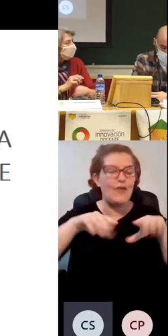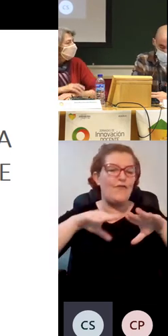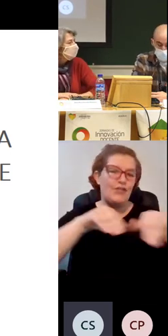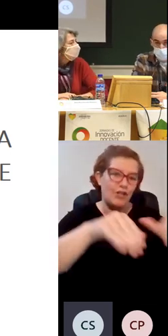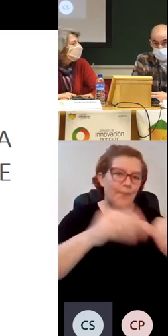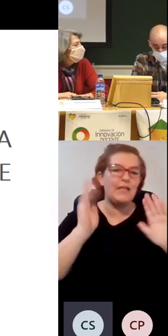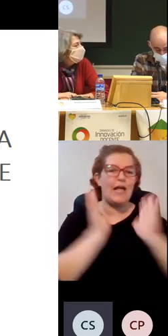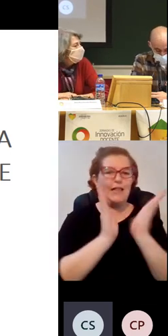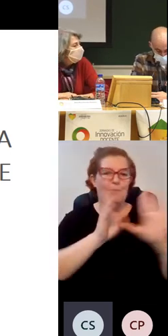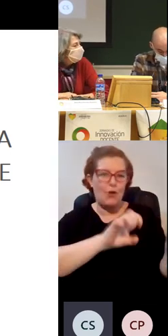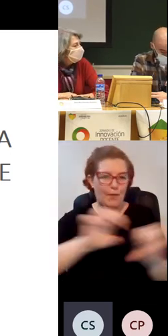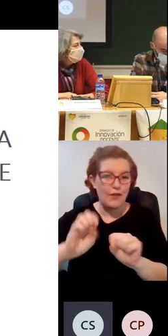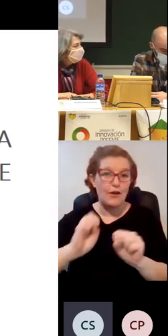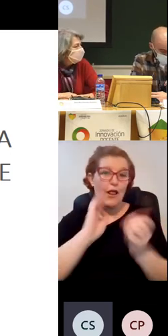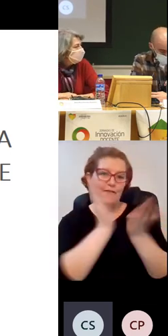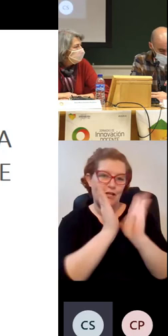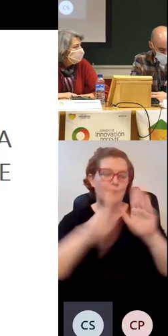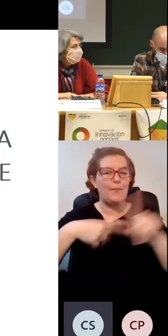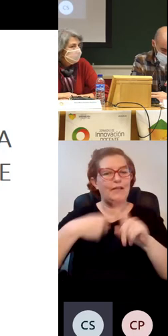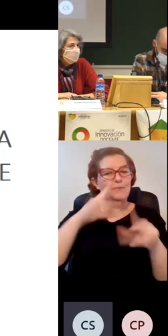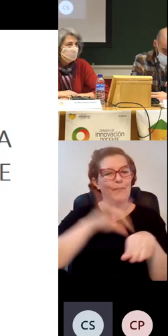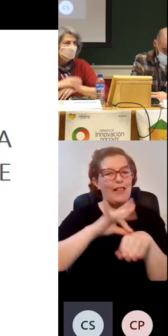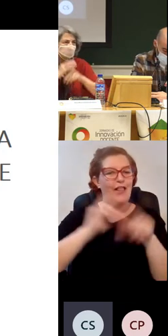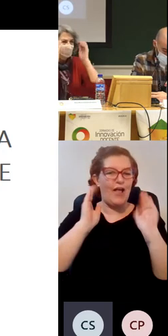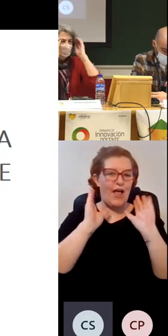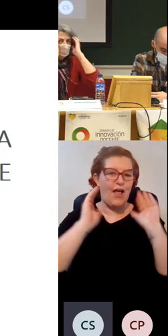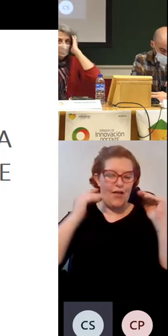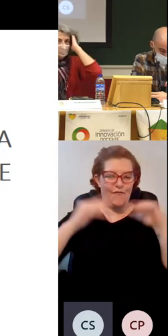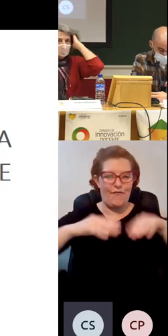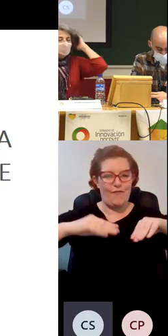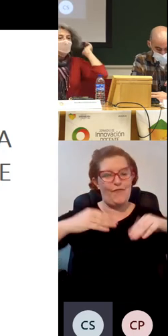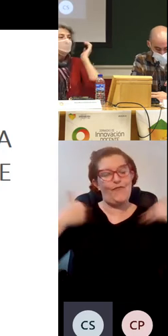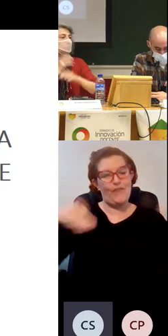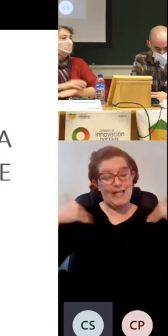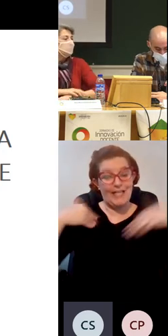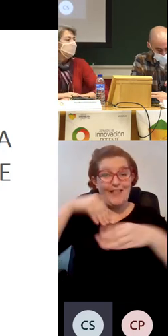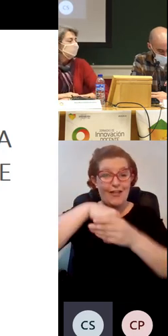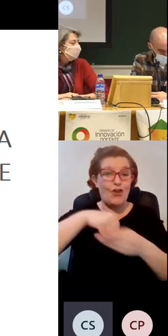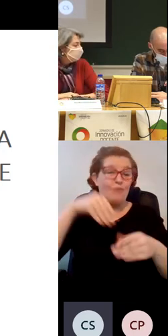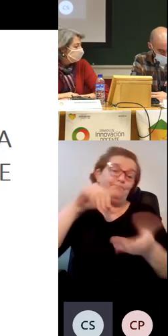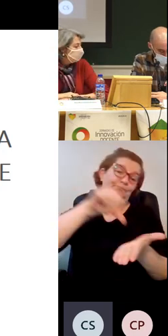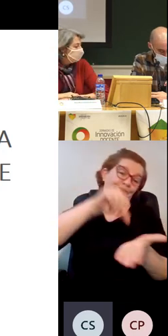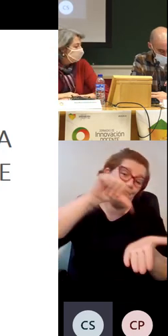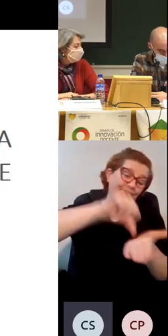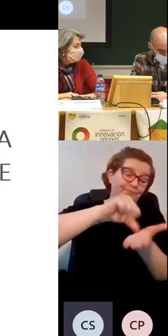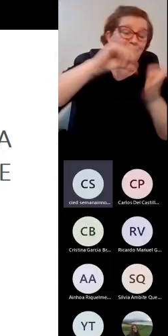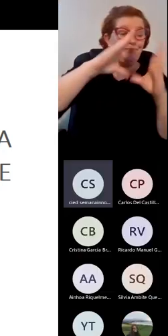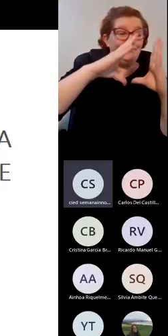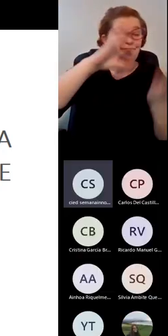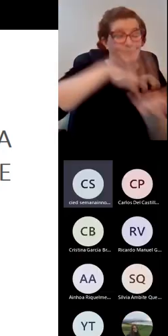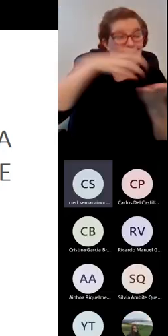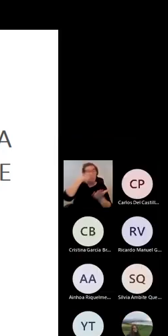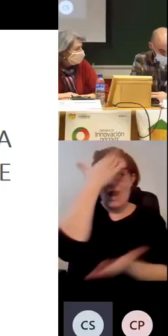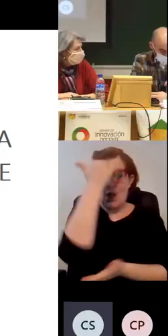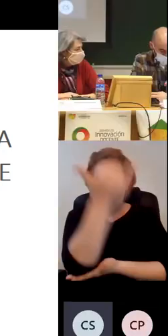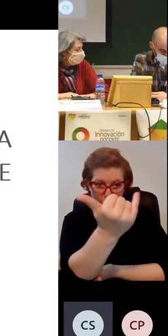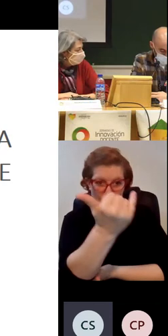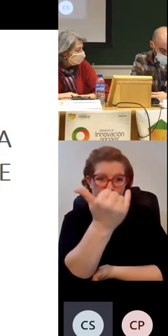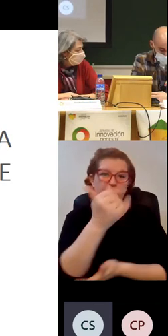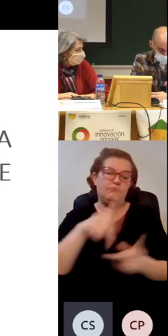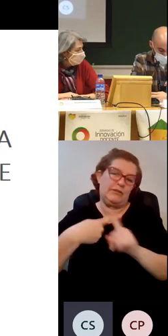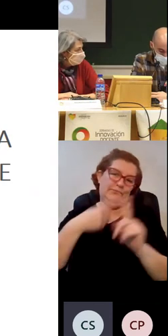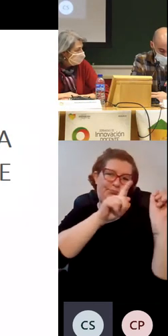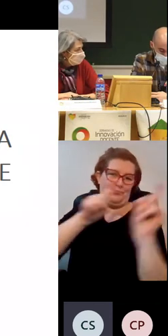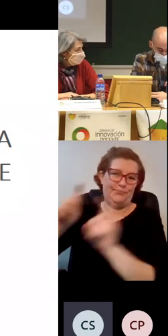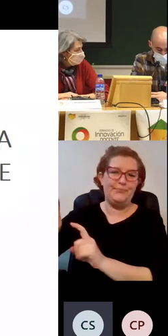rehabilitación y medicina física del campus de Alcorcón e imparte clases en diferentes grados y máster. A día de hoy, junto